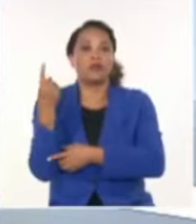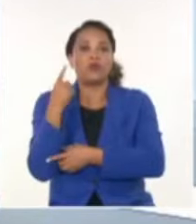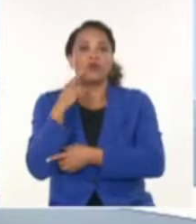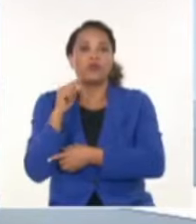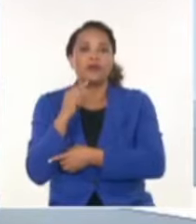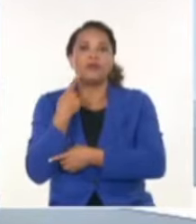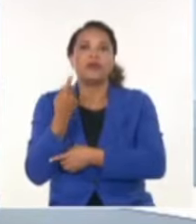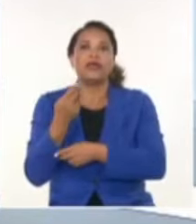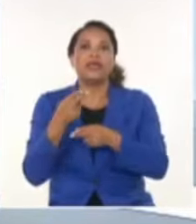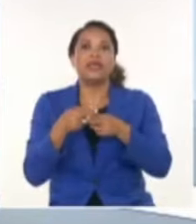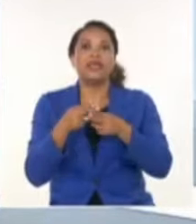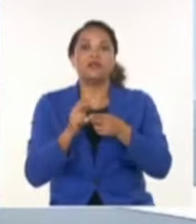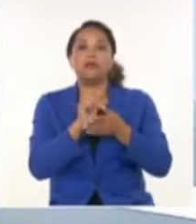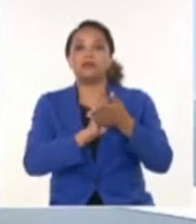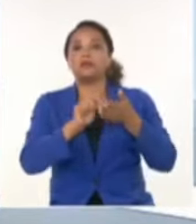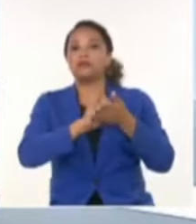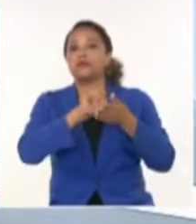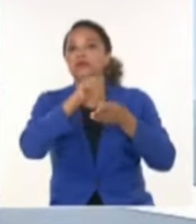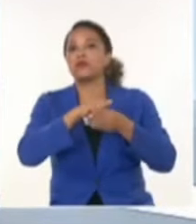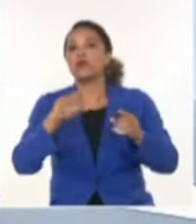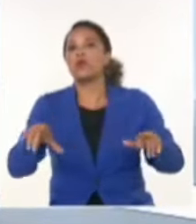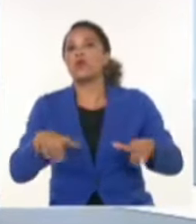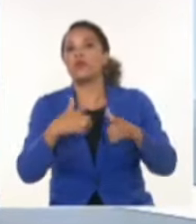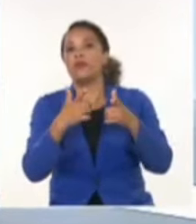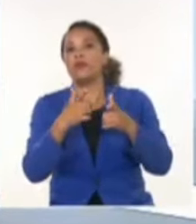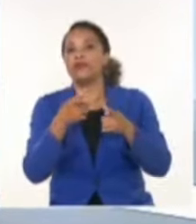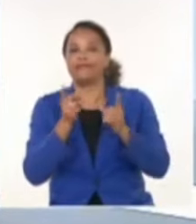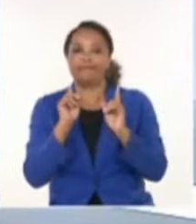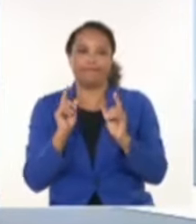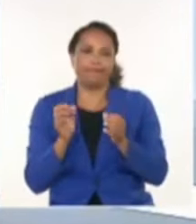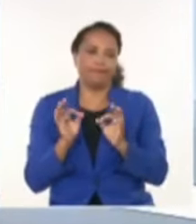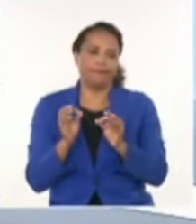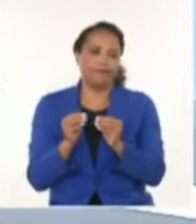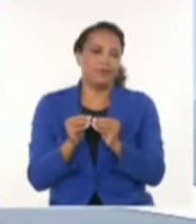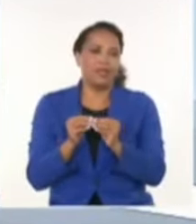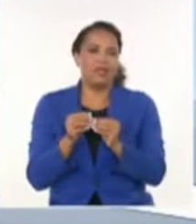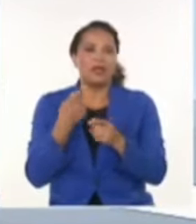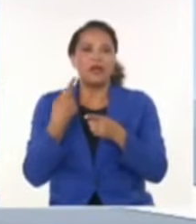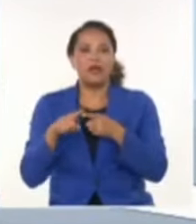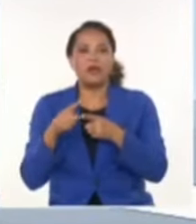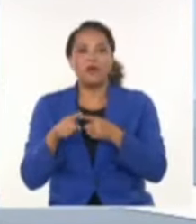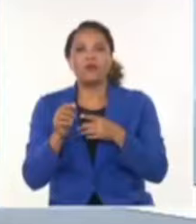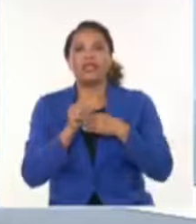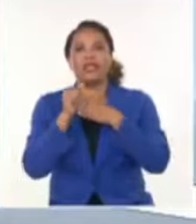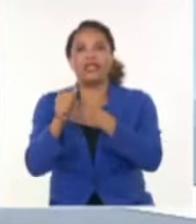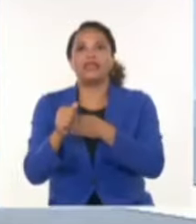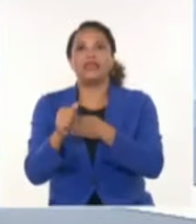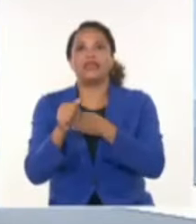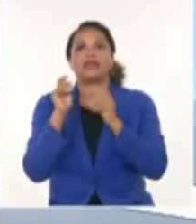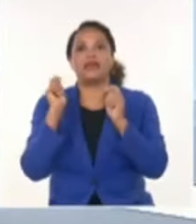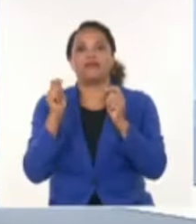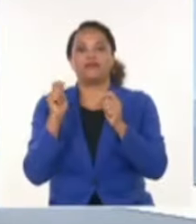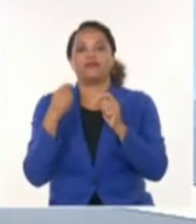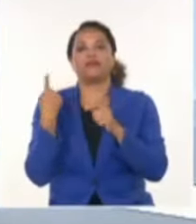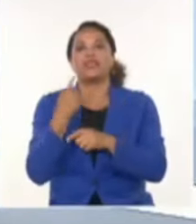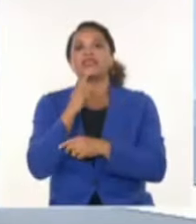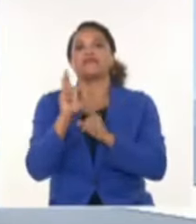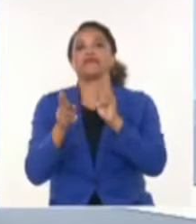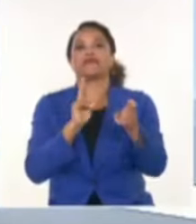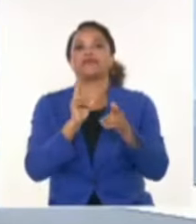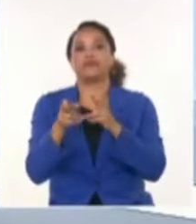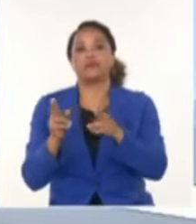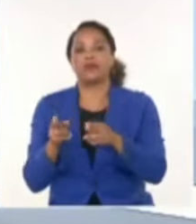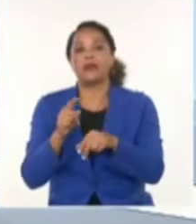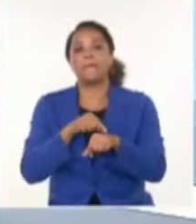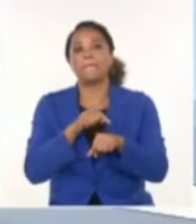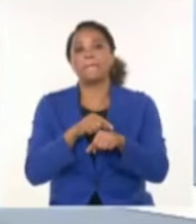nombre pusieron en una boleta para cumplir un rol burocrático. Mientras ella lidera campañas, luce póster y dispone de lo que hay que hacer. En menos